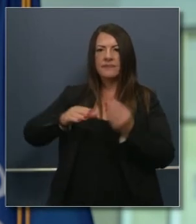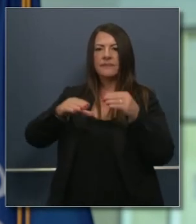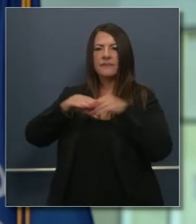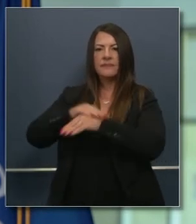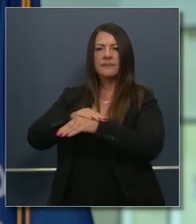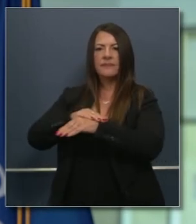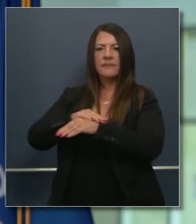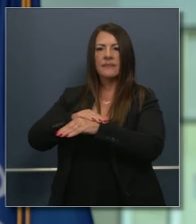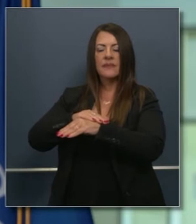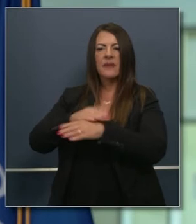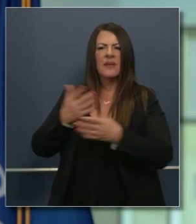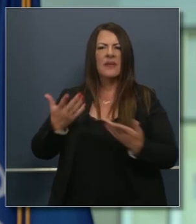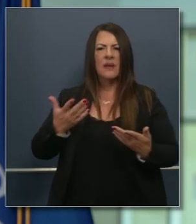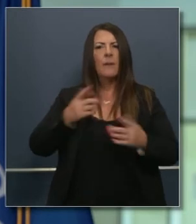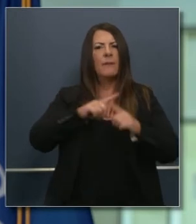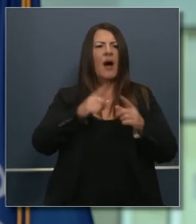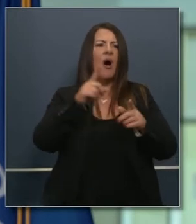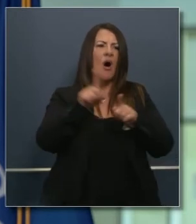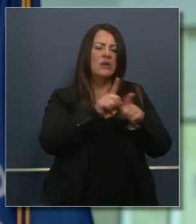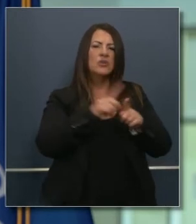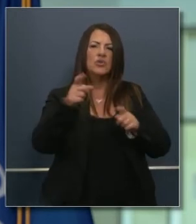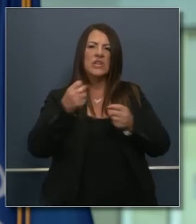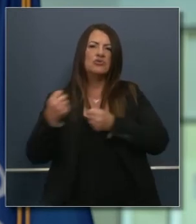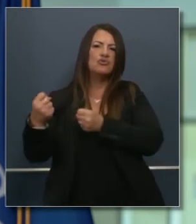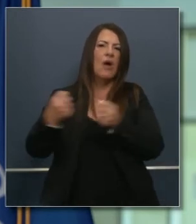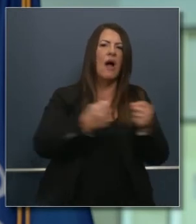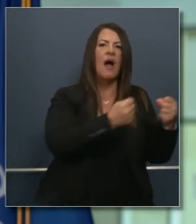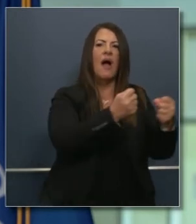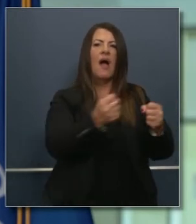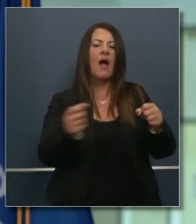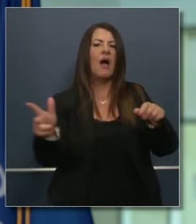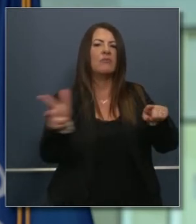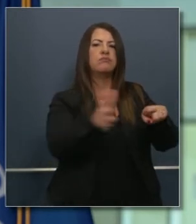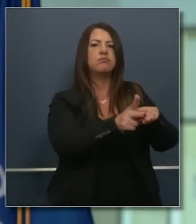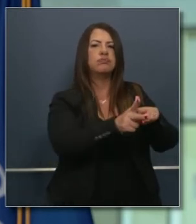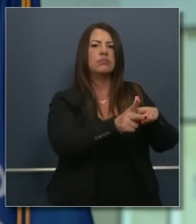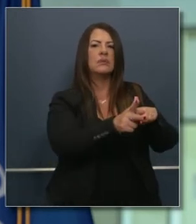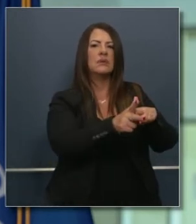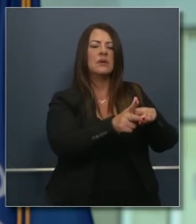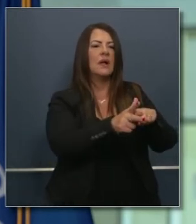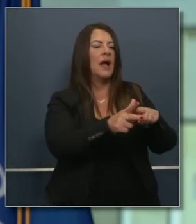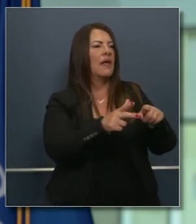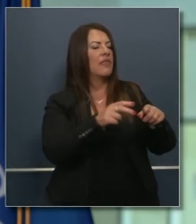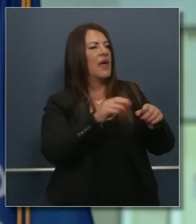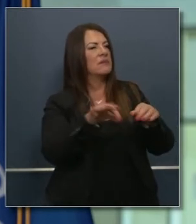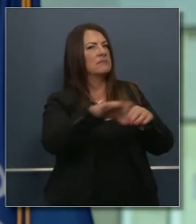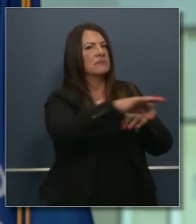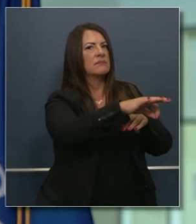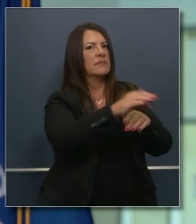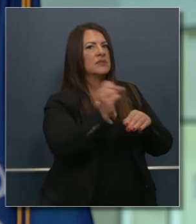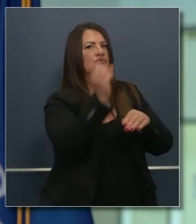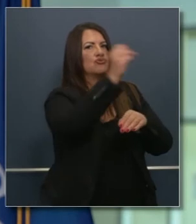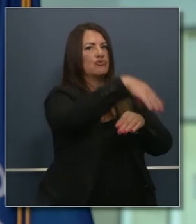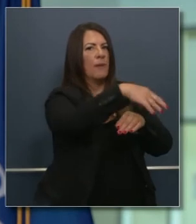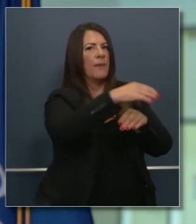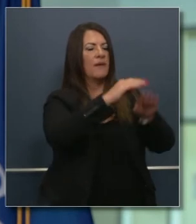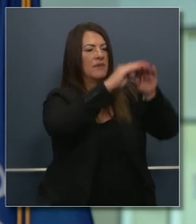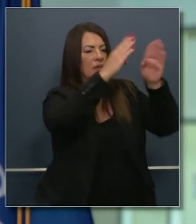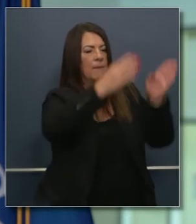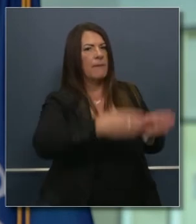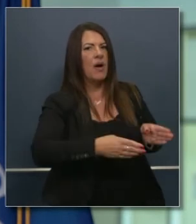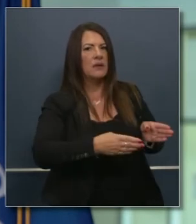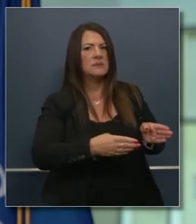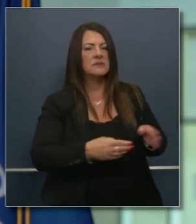provisionales etcétera es trabajo que debe ser resuelto para la gente que no tiene acceso o por otras limitaciones